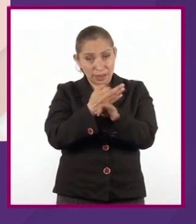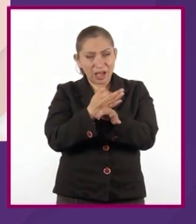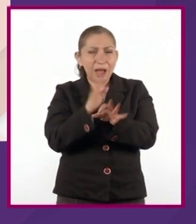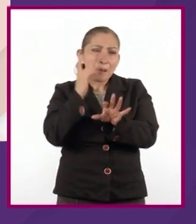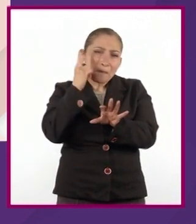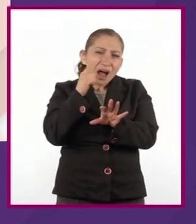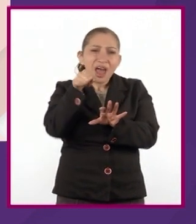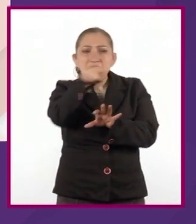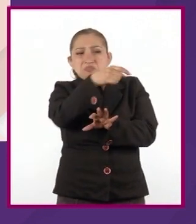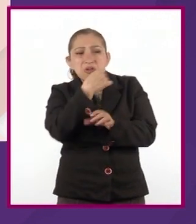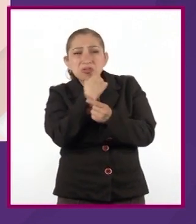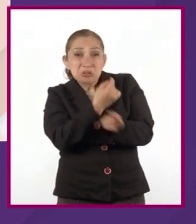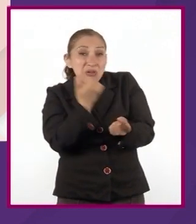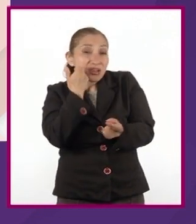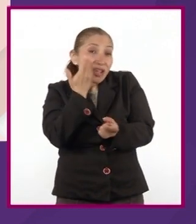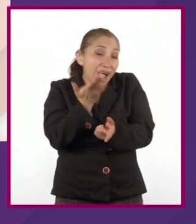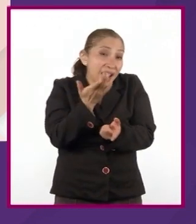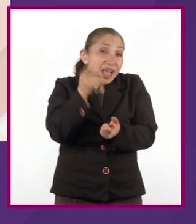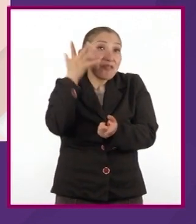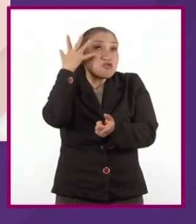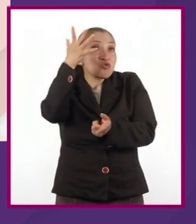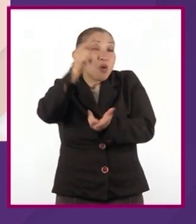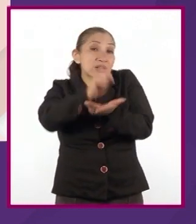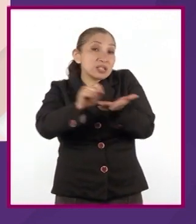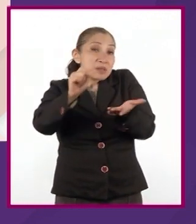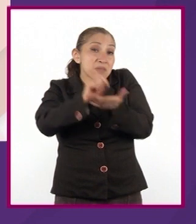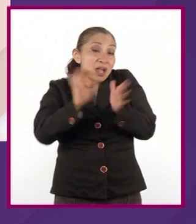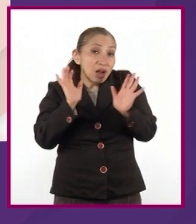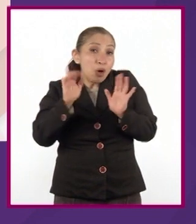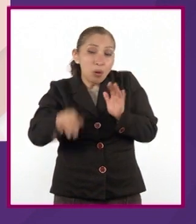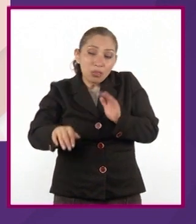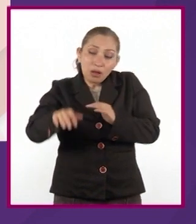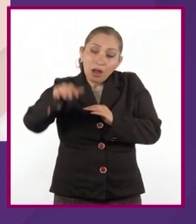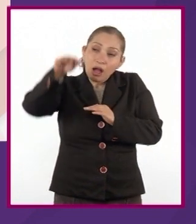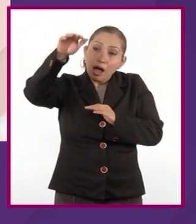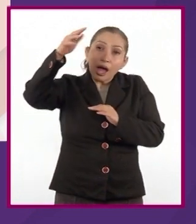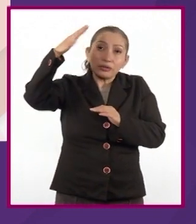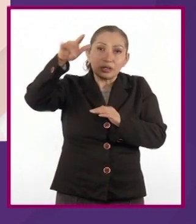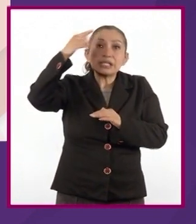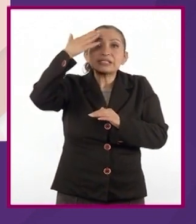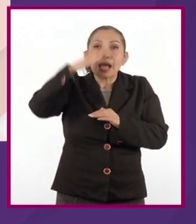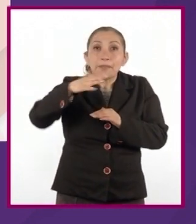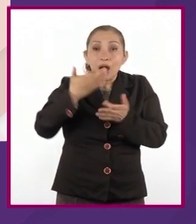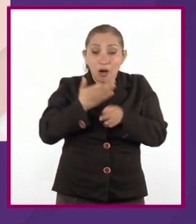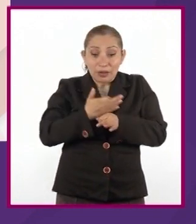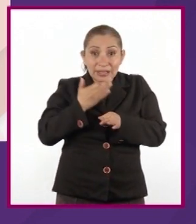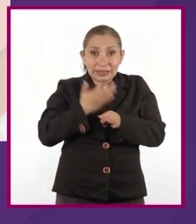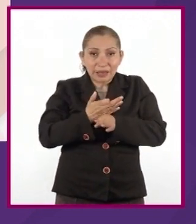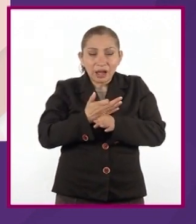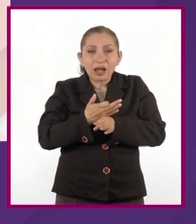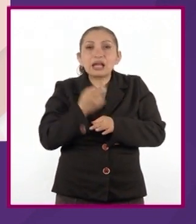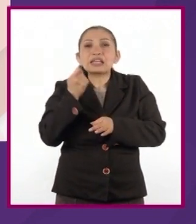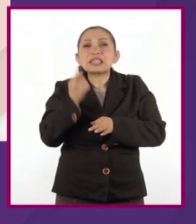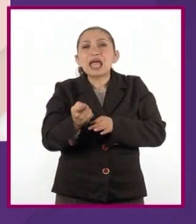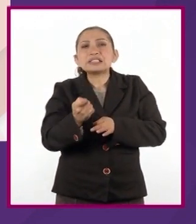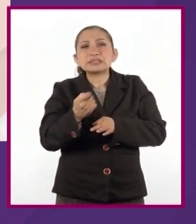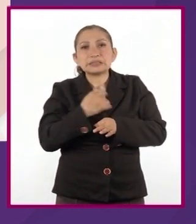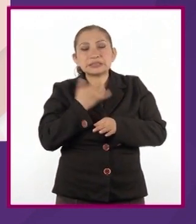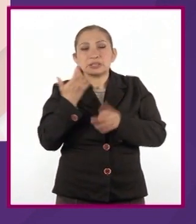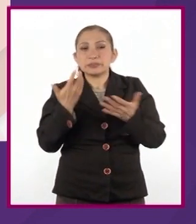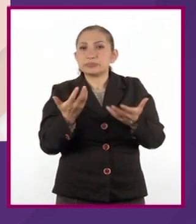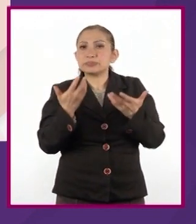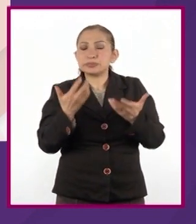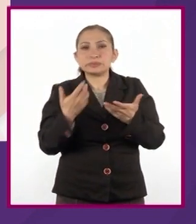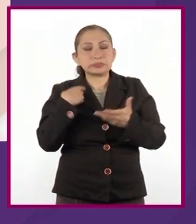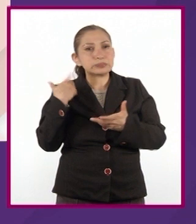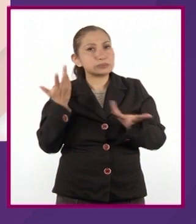sea para que los niños que quieren ser escritores cuando sean grandes sepan desde ahora qué insaciable y